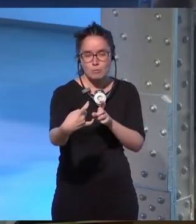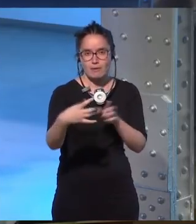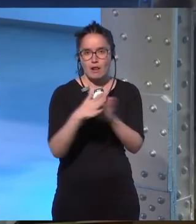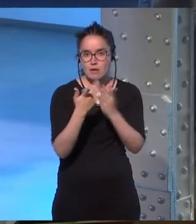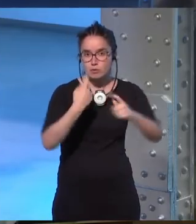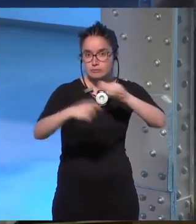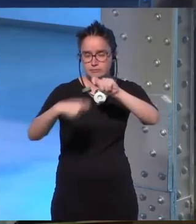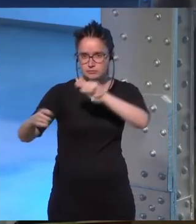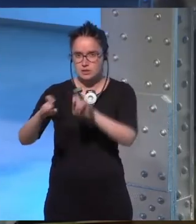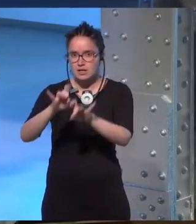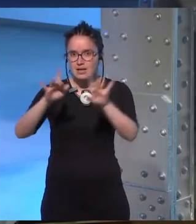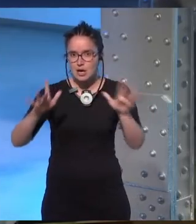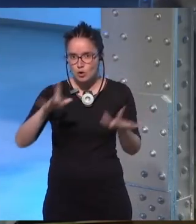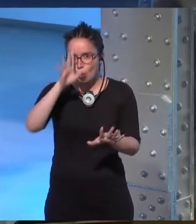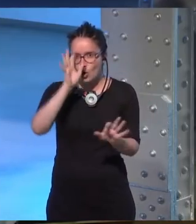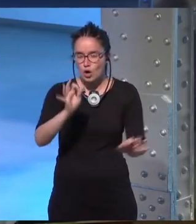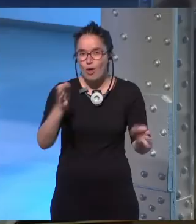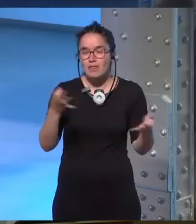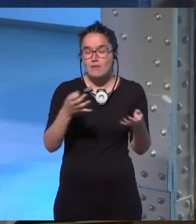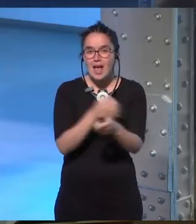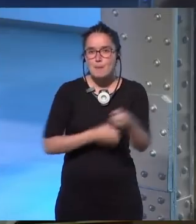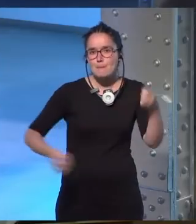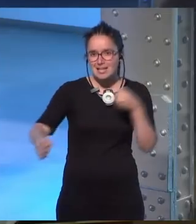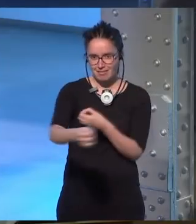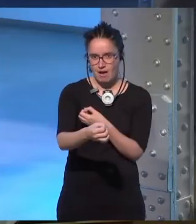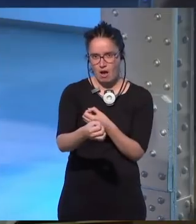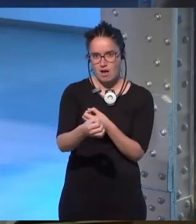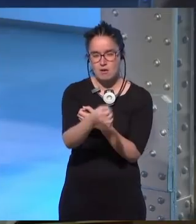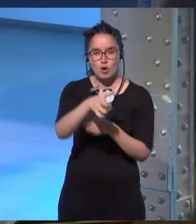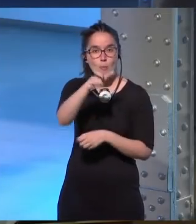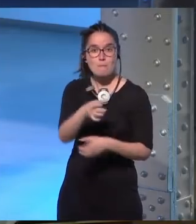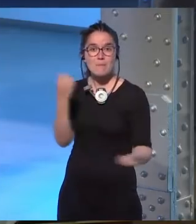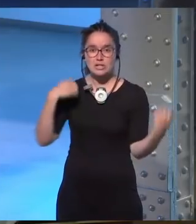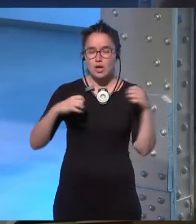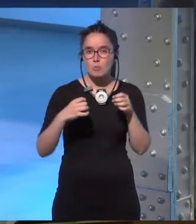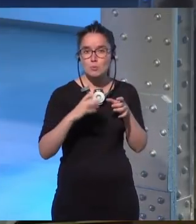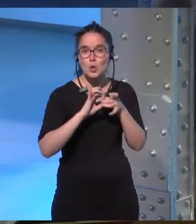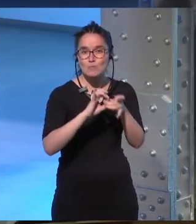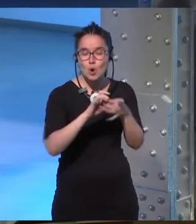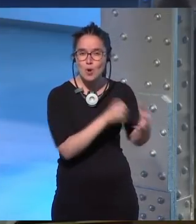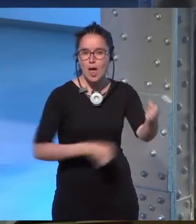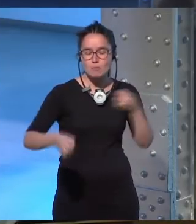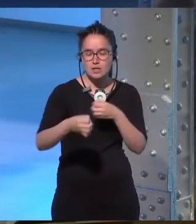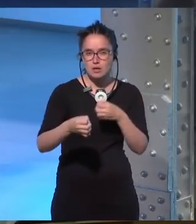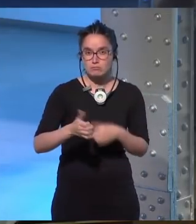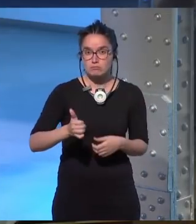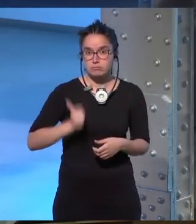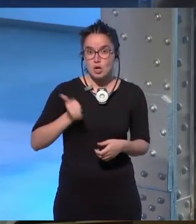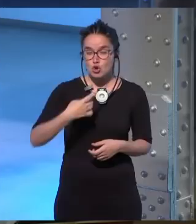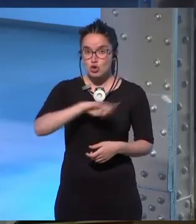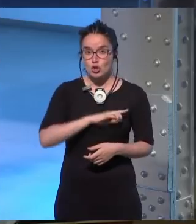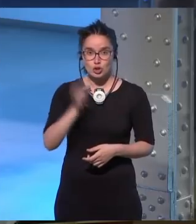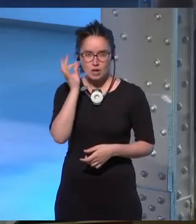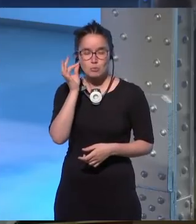libros también, claro, tiene que haber una empatía con el personaje. Y curiosamente, nosotras mismas que somos mujeres,